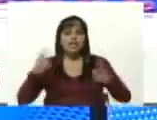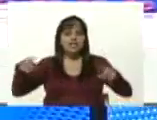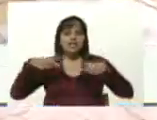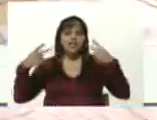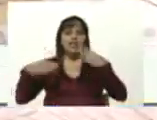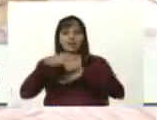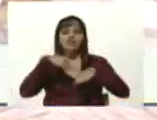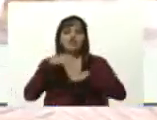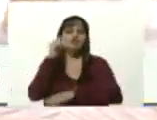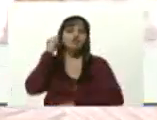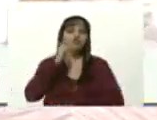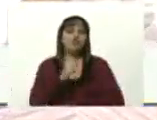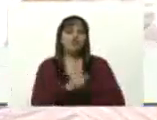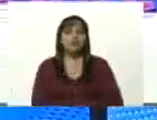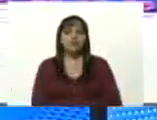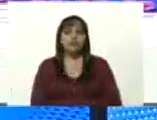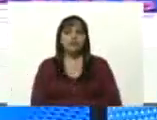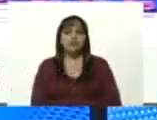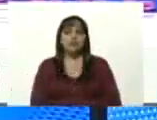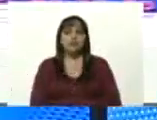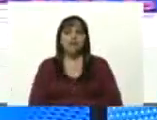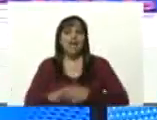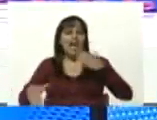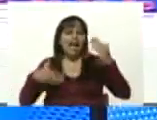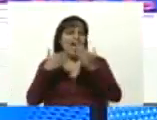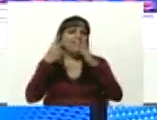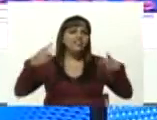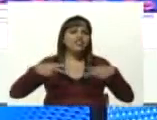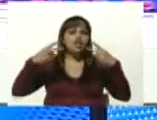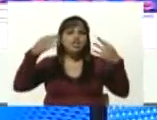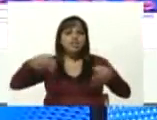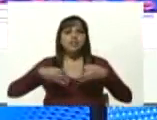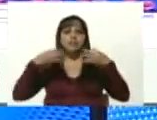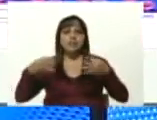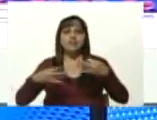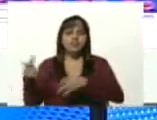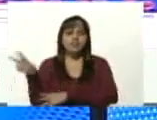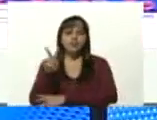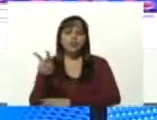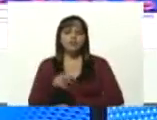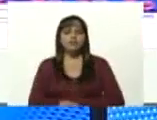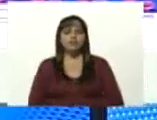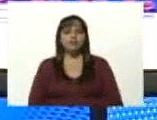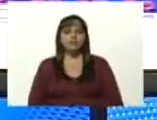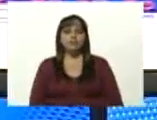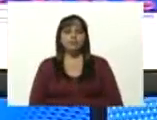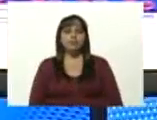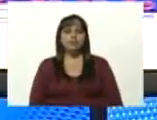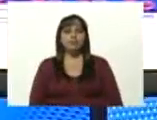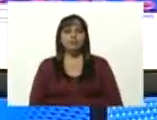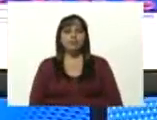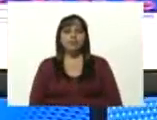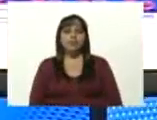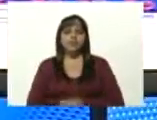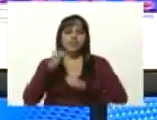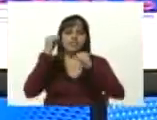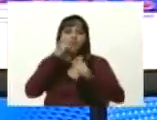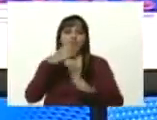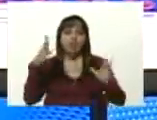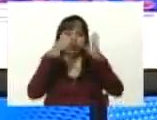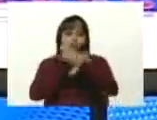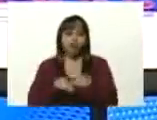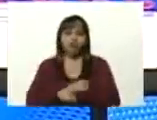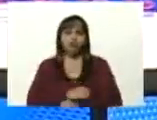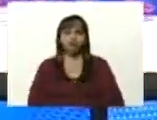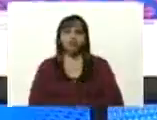misión Sucre hasta la victoria siempre Venezuela el seremos buena noche pues